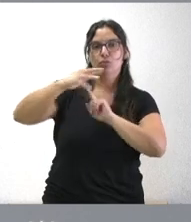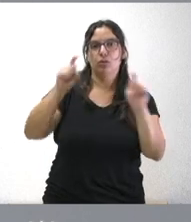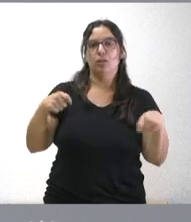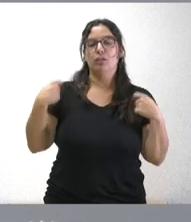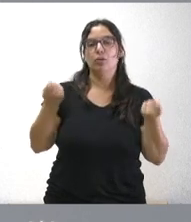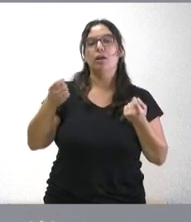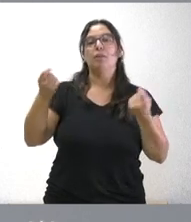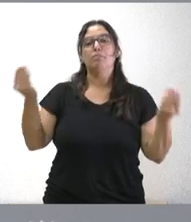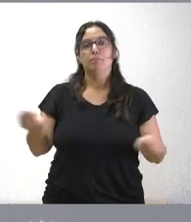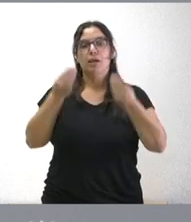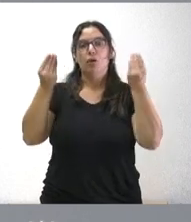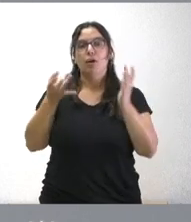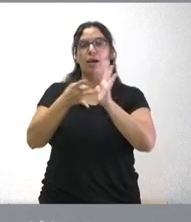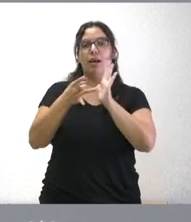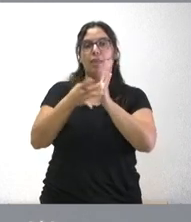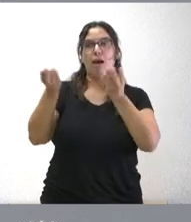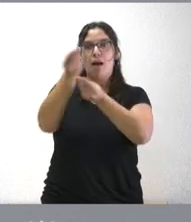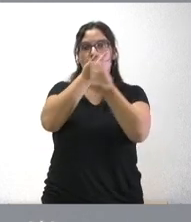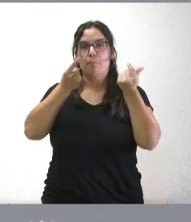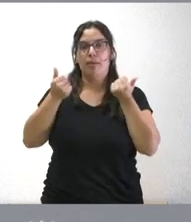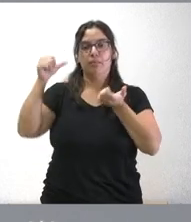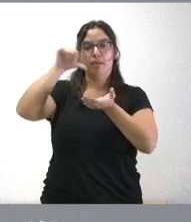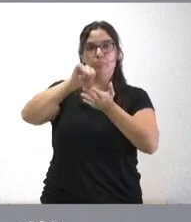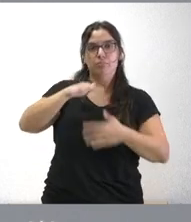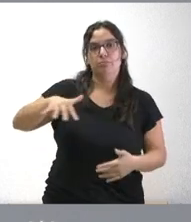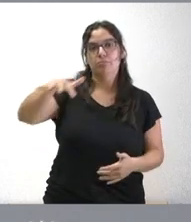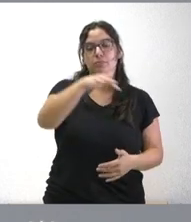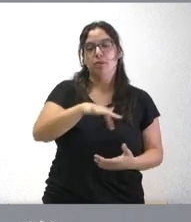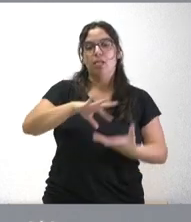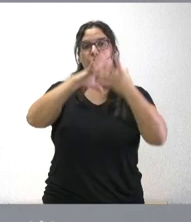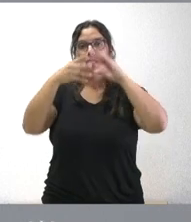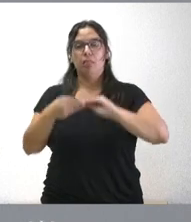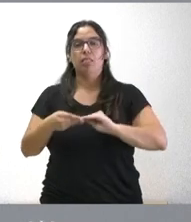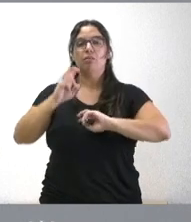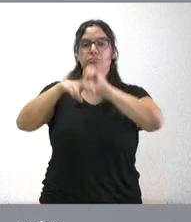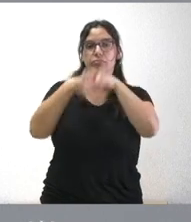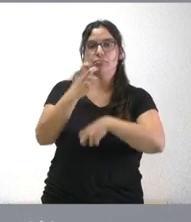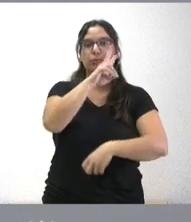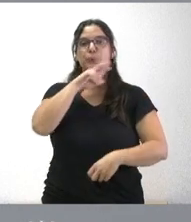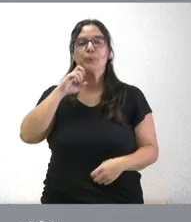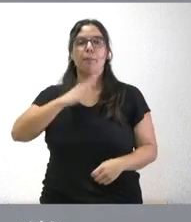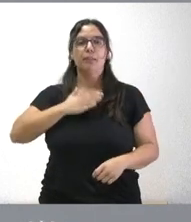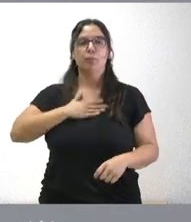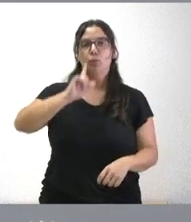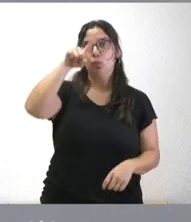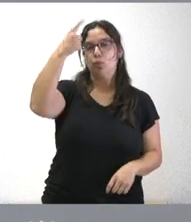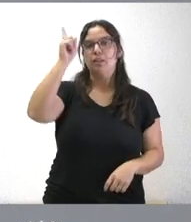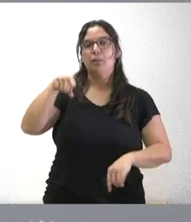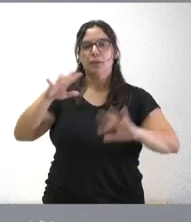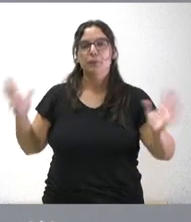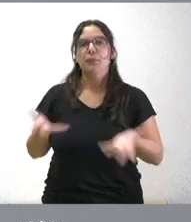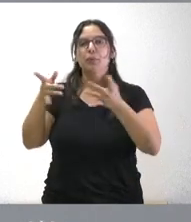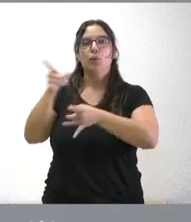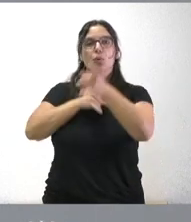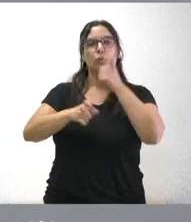de mejora de la calidad ambiental y del entorno urbano, adecuando el entorno natural, rehabilitando y conservando el patrimonio cultural y potenciando el turismo sostenible.